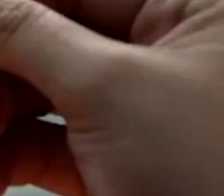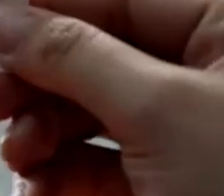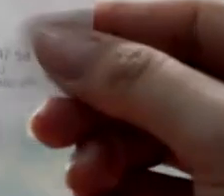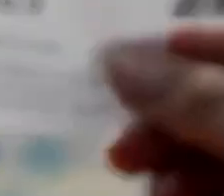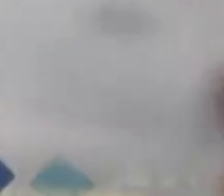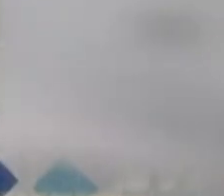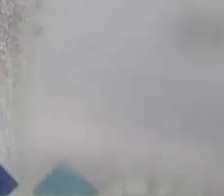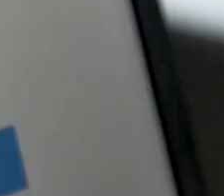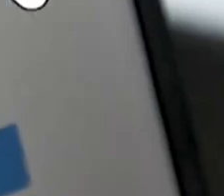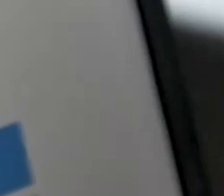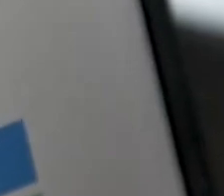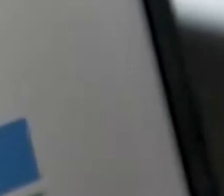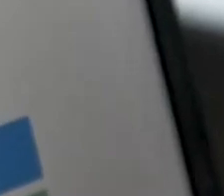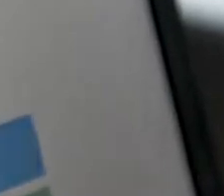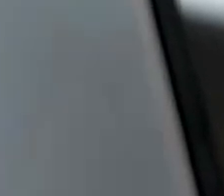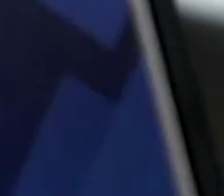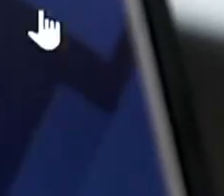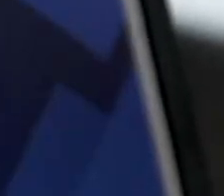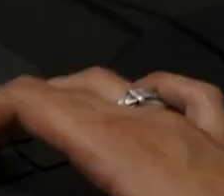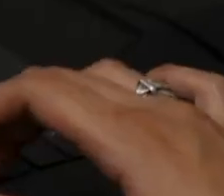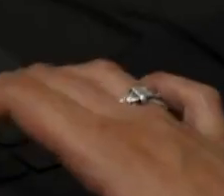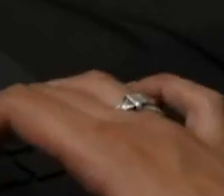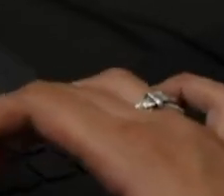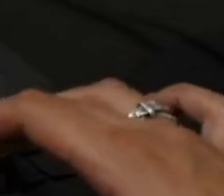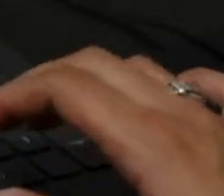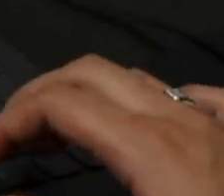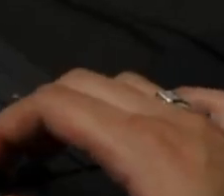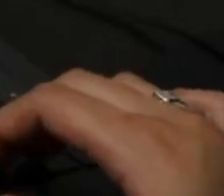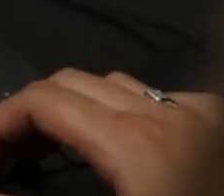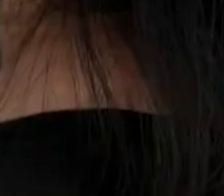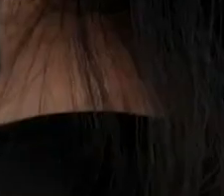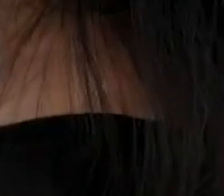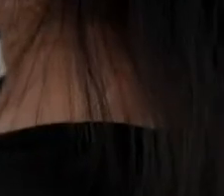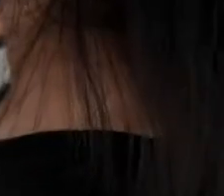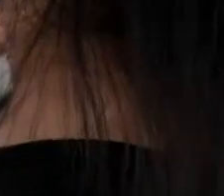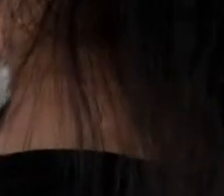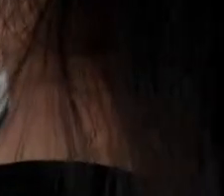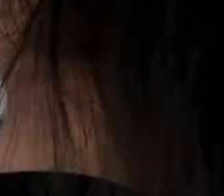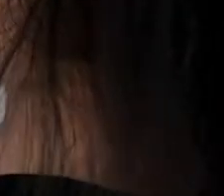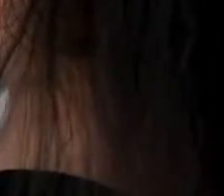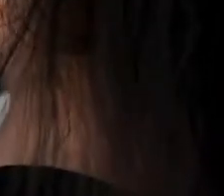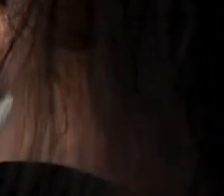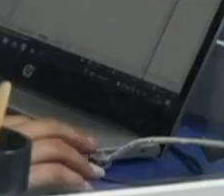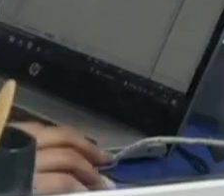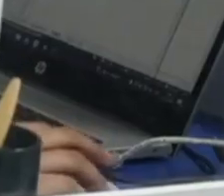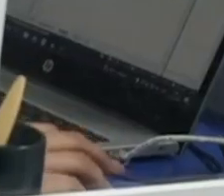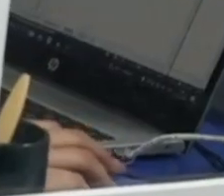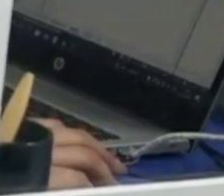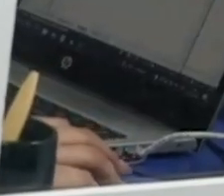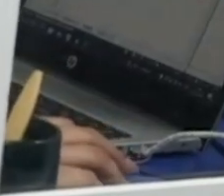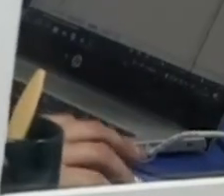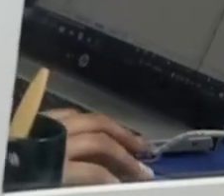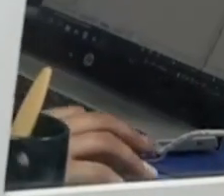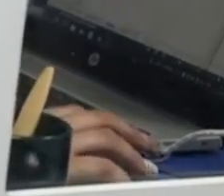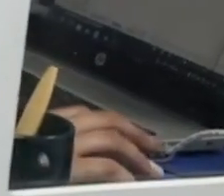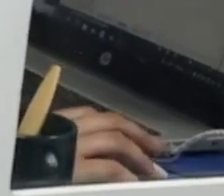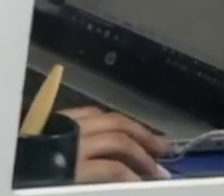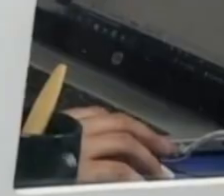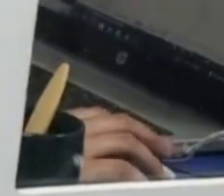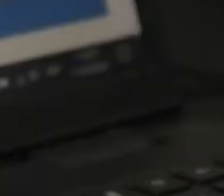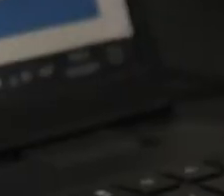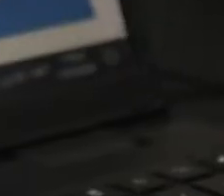denunciarlo en las sedes del mitra en el botón de alerta de estafas movilidad laboral o en la línea de atención al ciudadano 1511